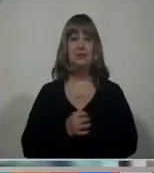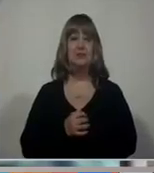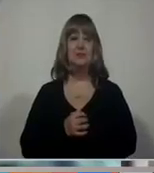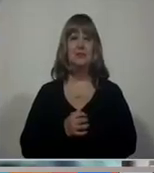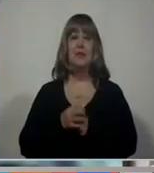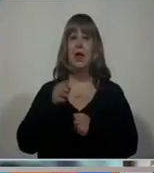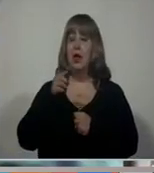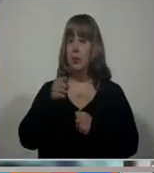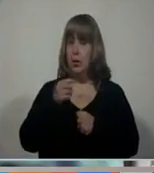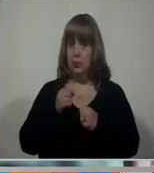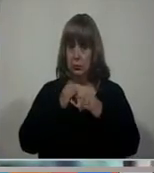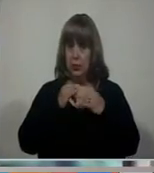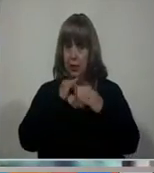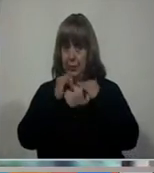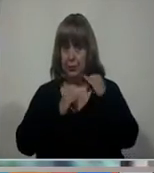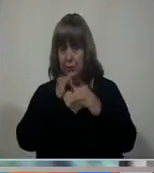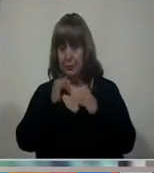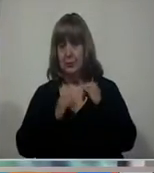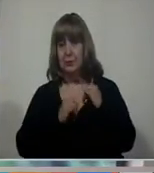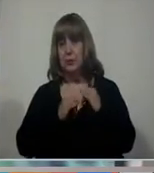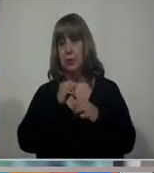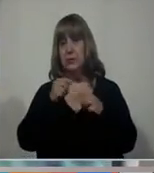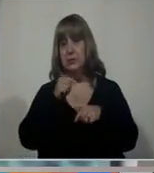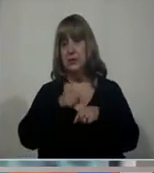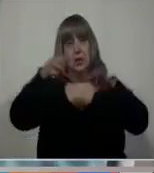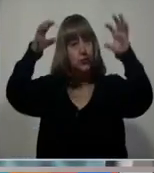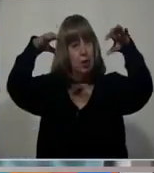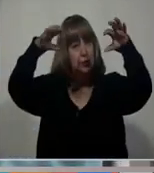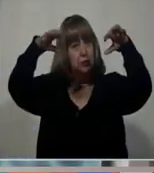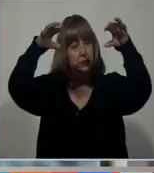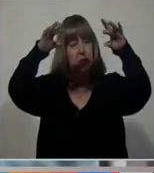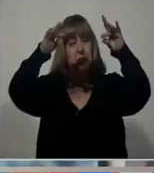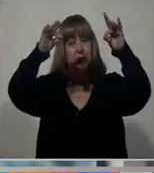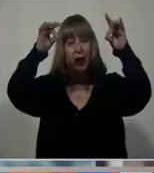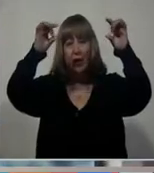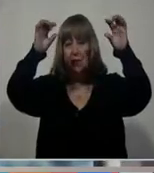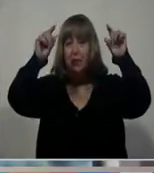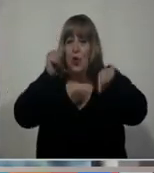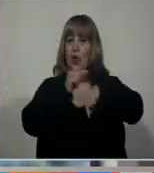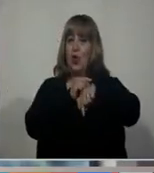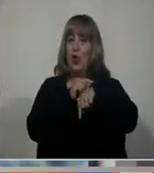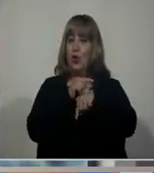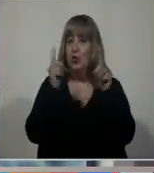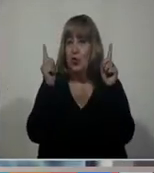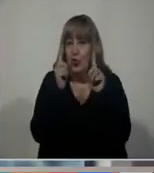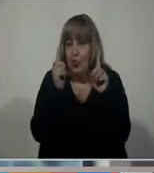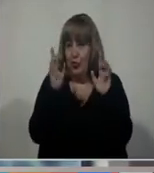Bueno, comenzamos con esta pertinaz llovina esta mañana, pero que fue muy breve en su